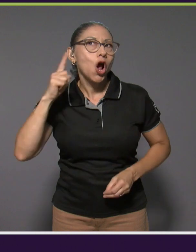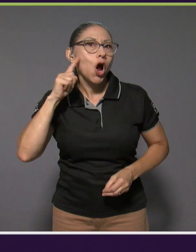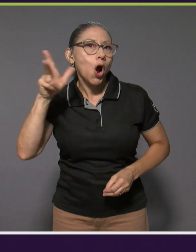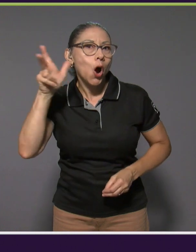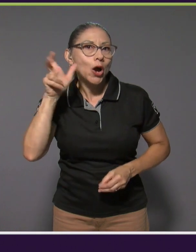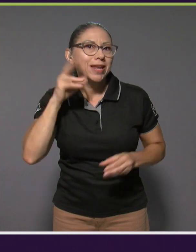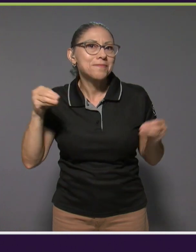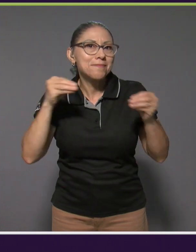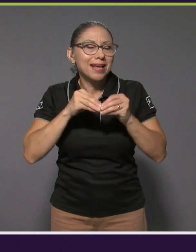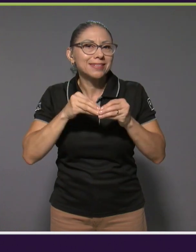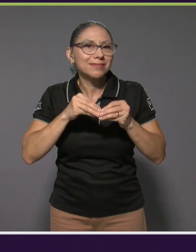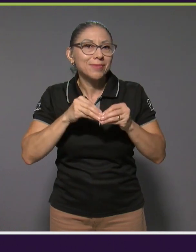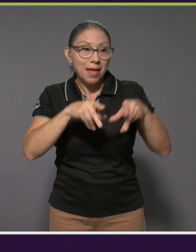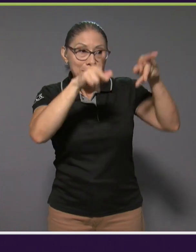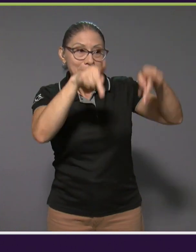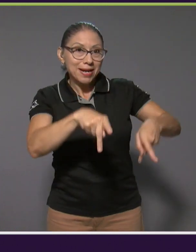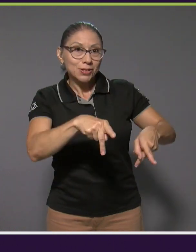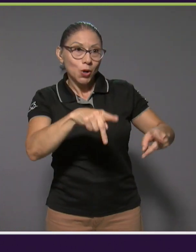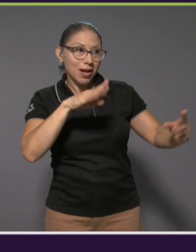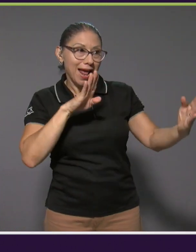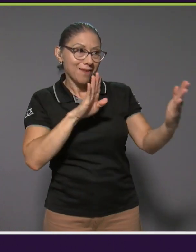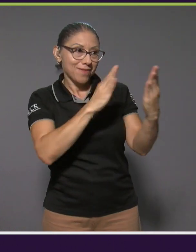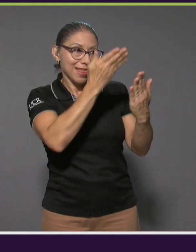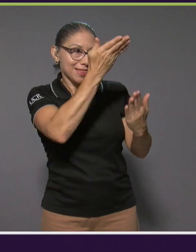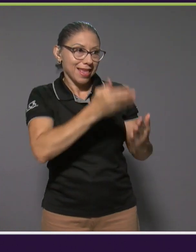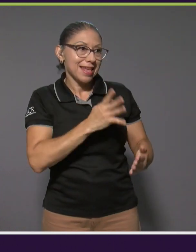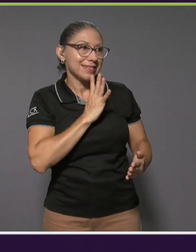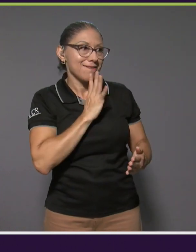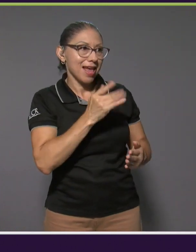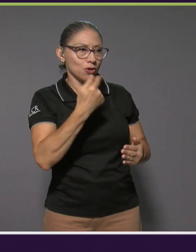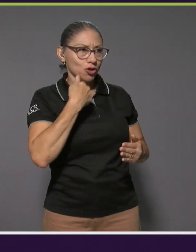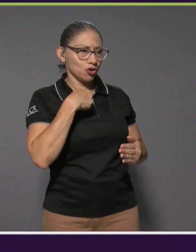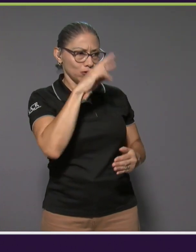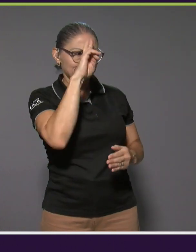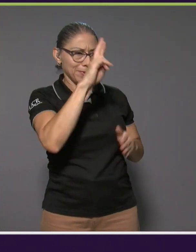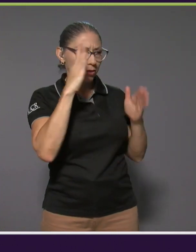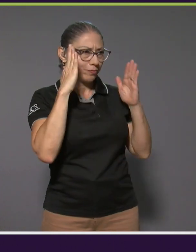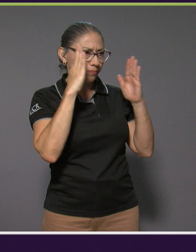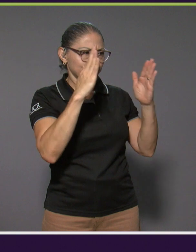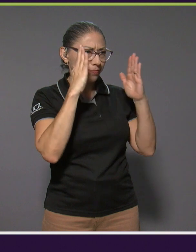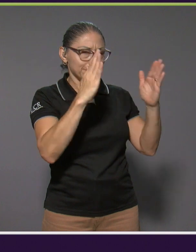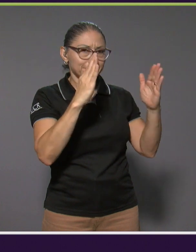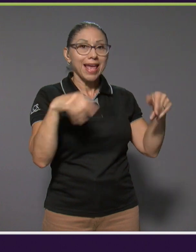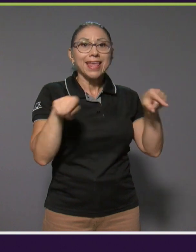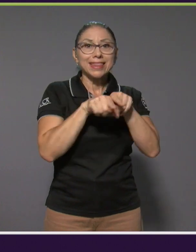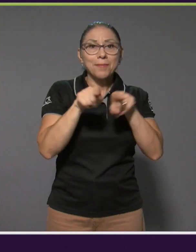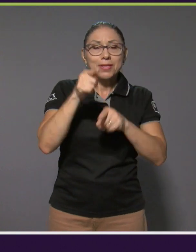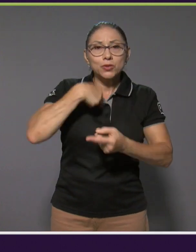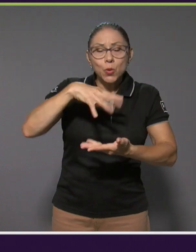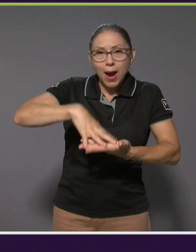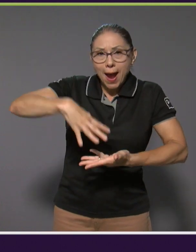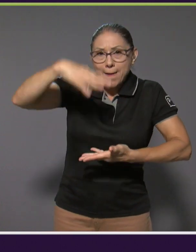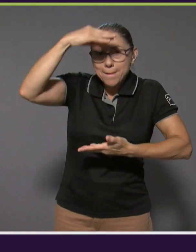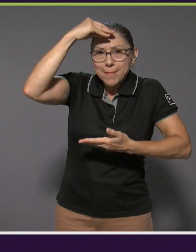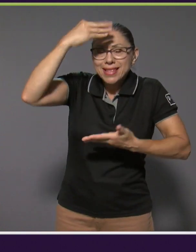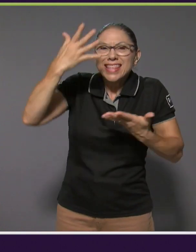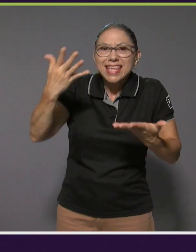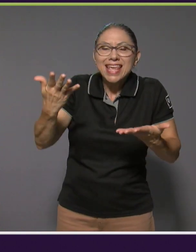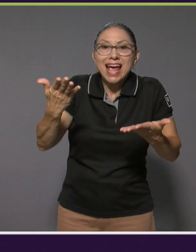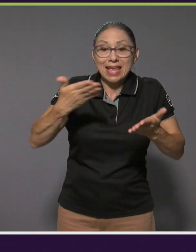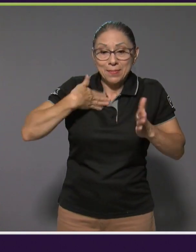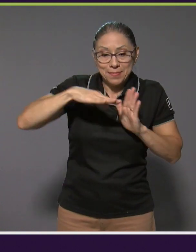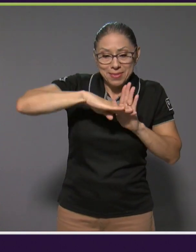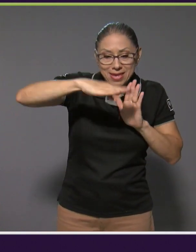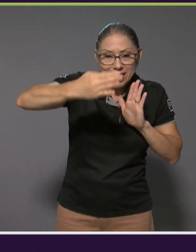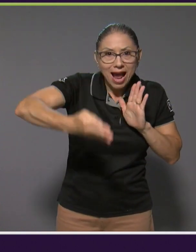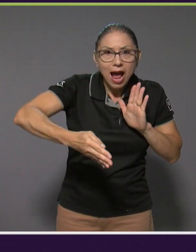respetar a la persona que está al frente. También aprendí hoy en día a acomodar la cama, porque